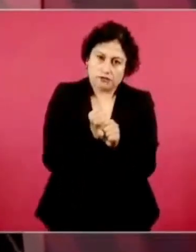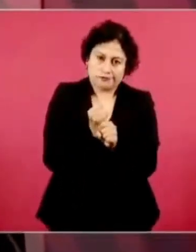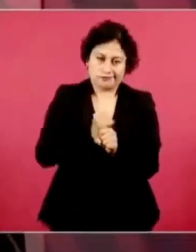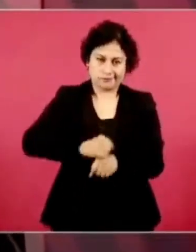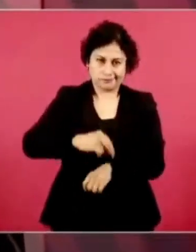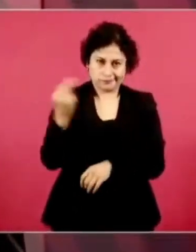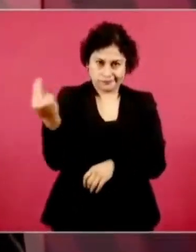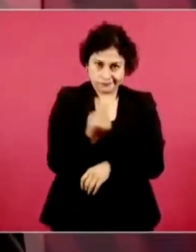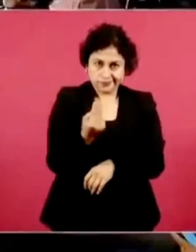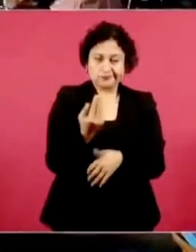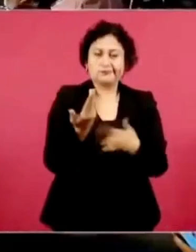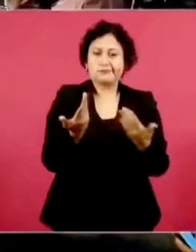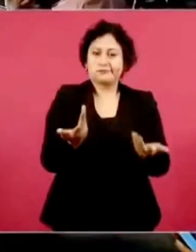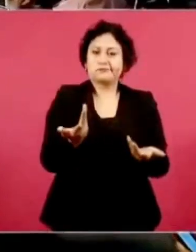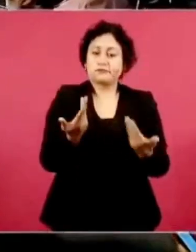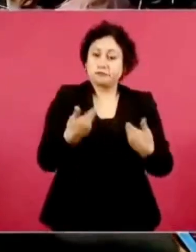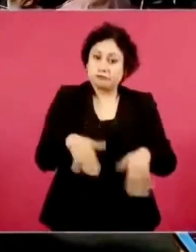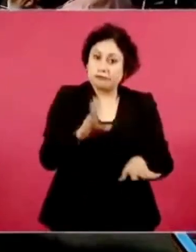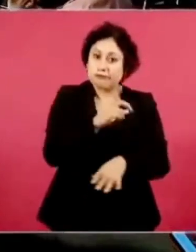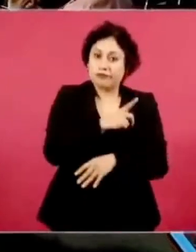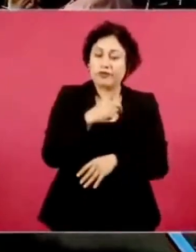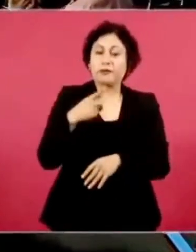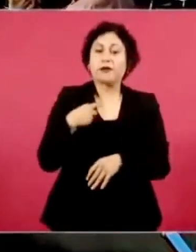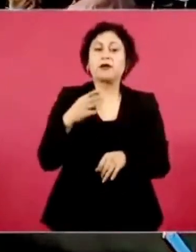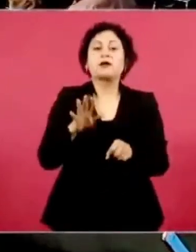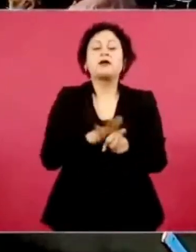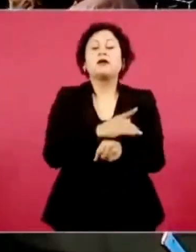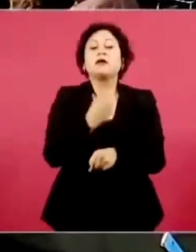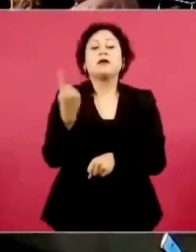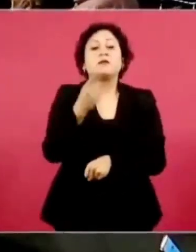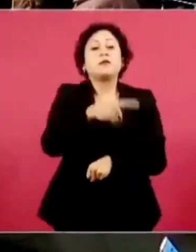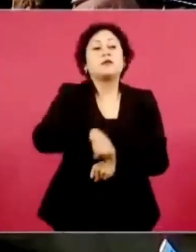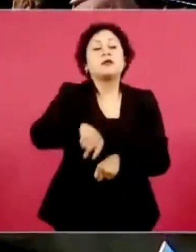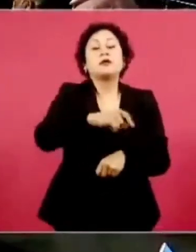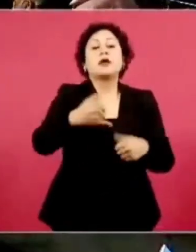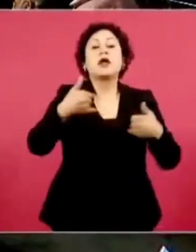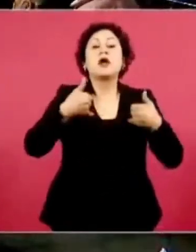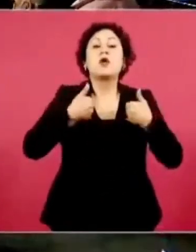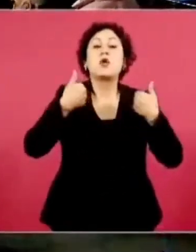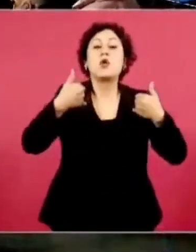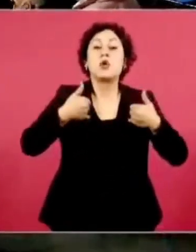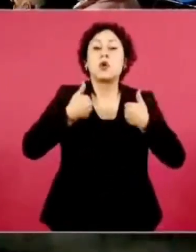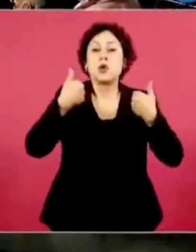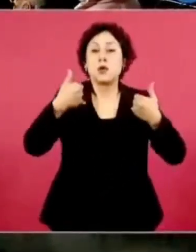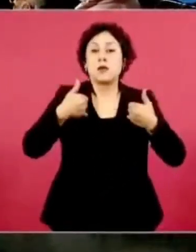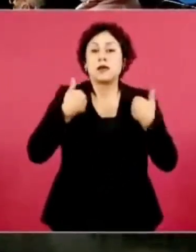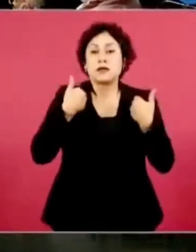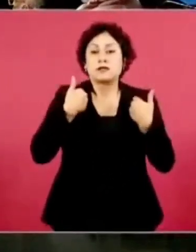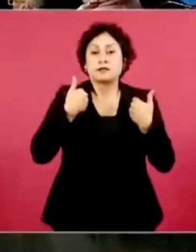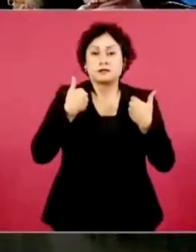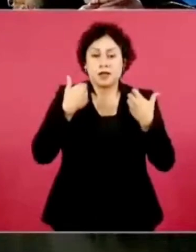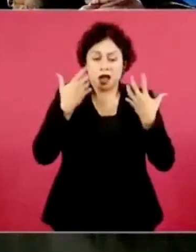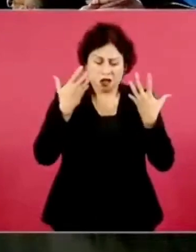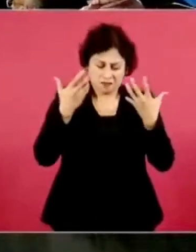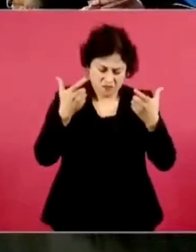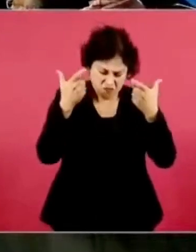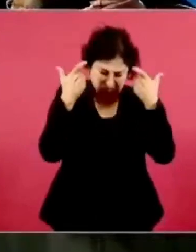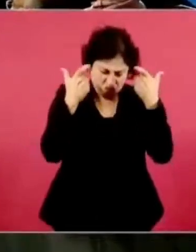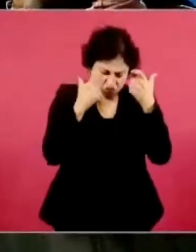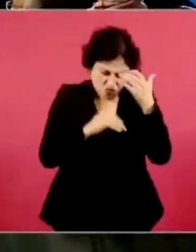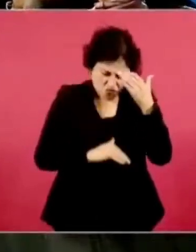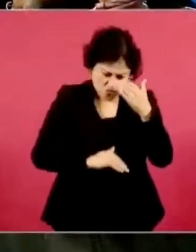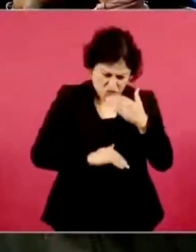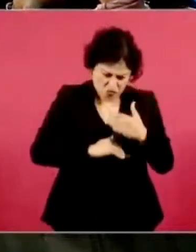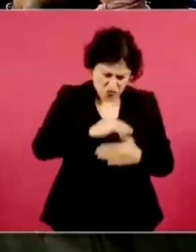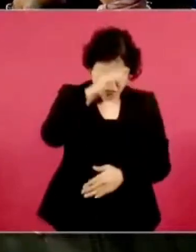salida como alternativa las drogas, qué está pasando,